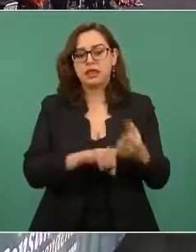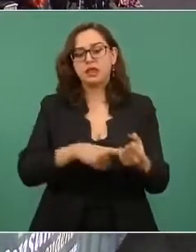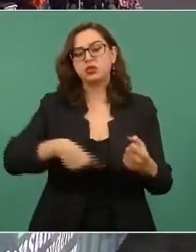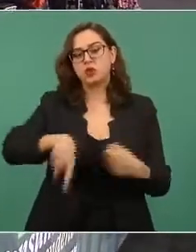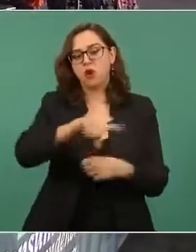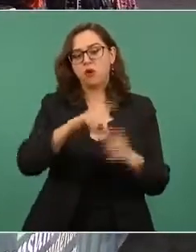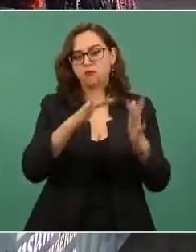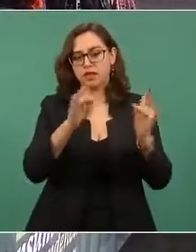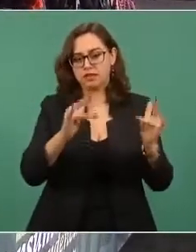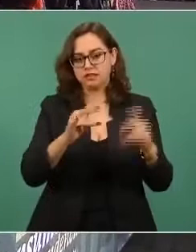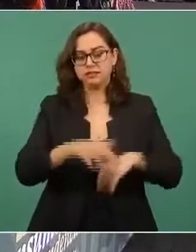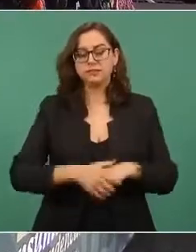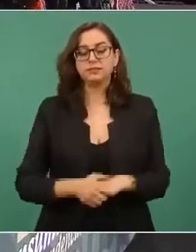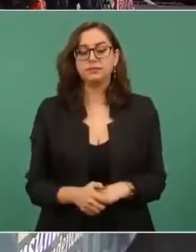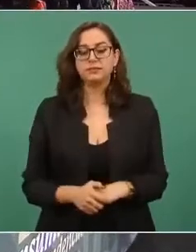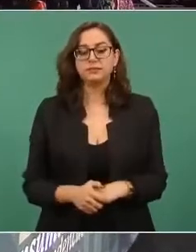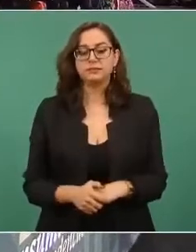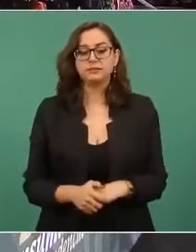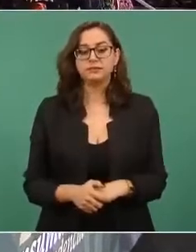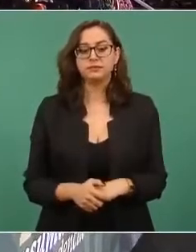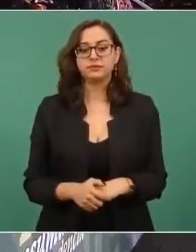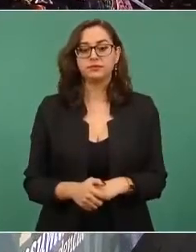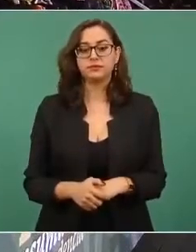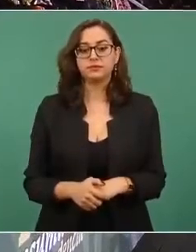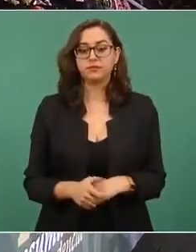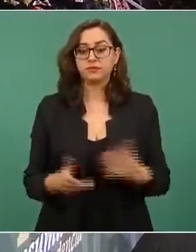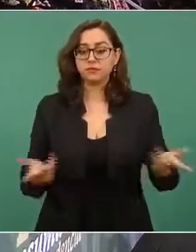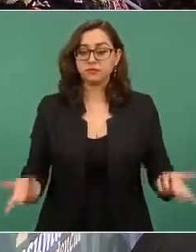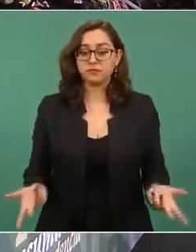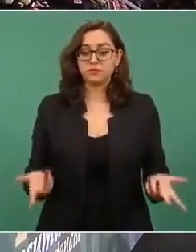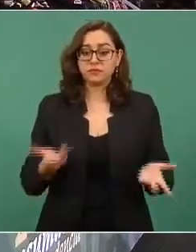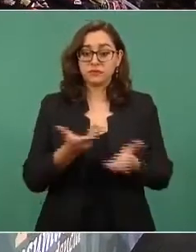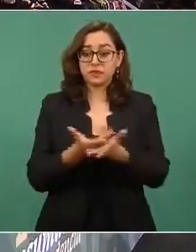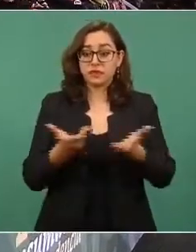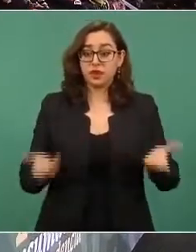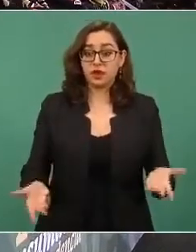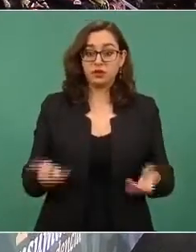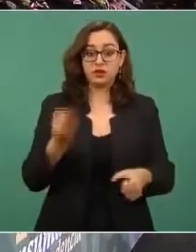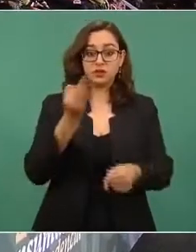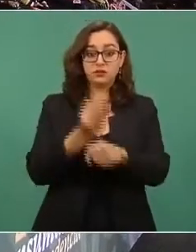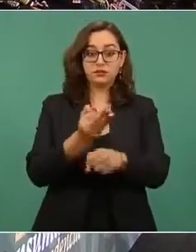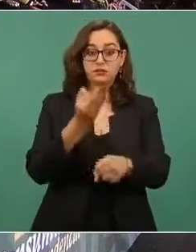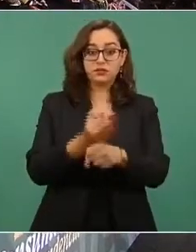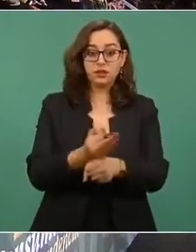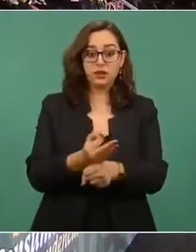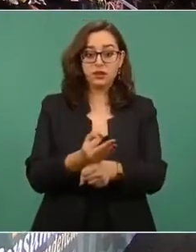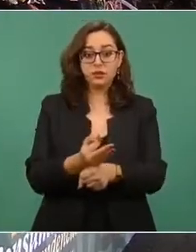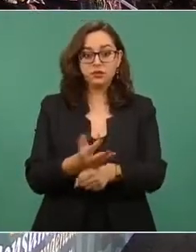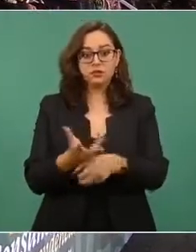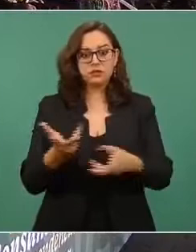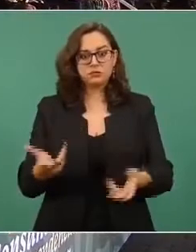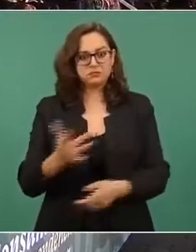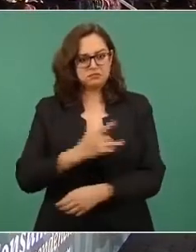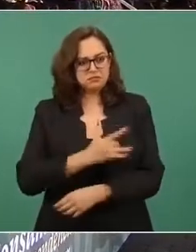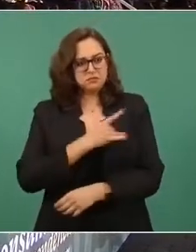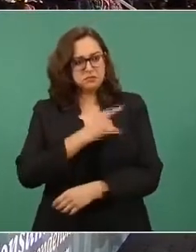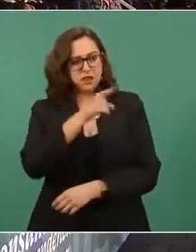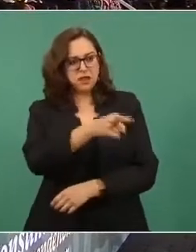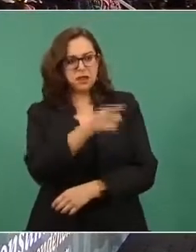cómo reclamarle en estos tiempos a los rusos